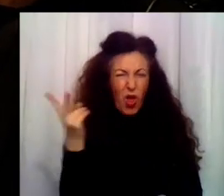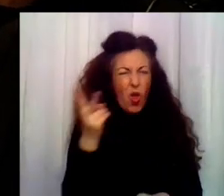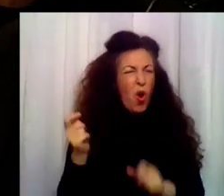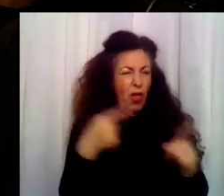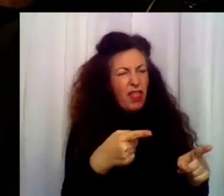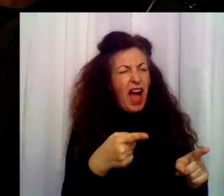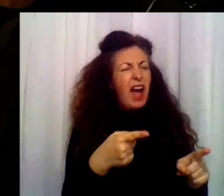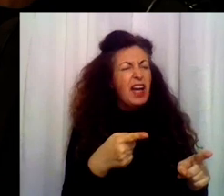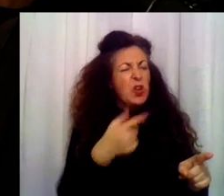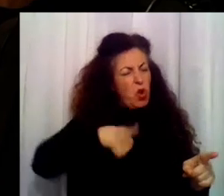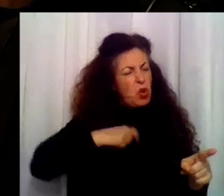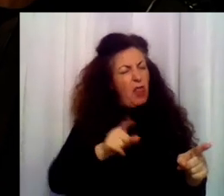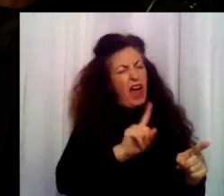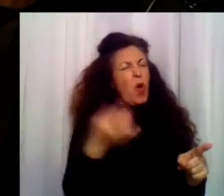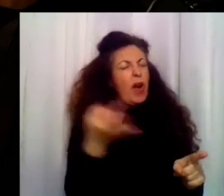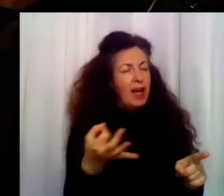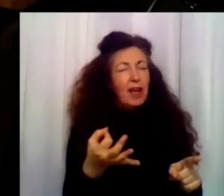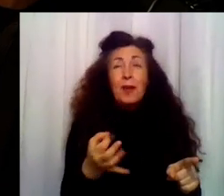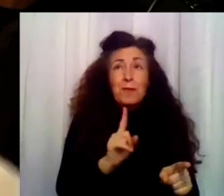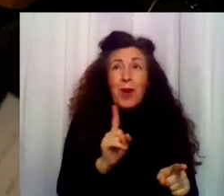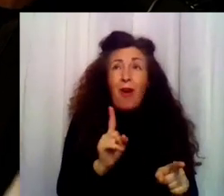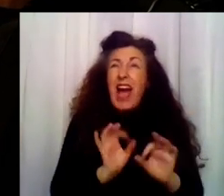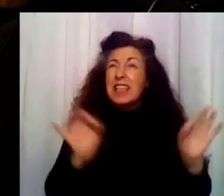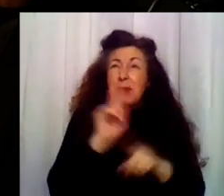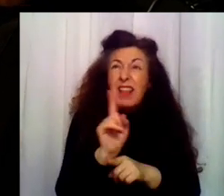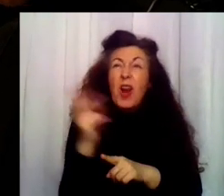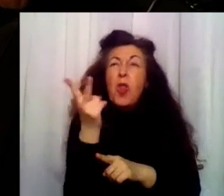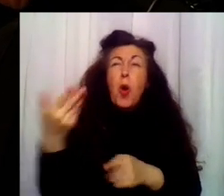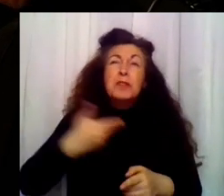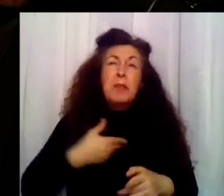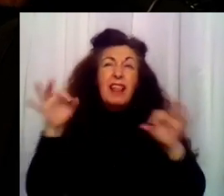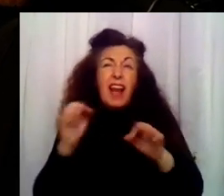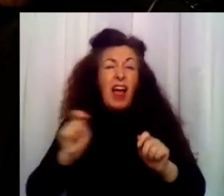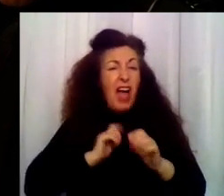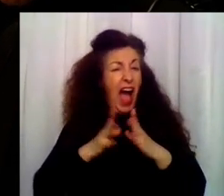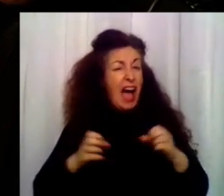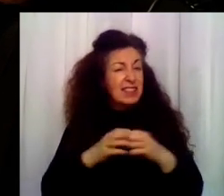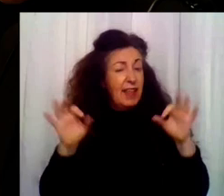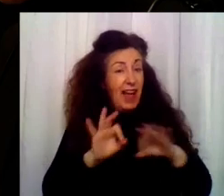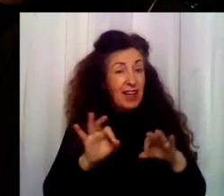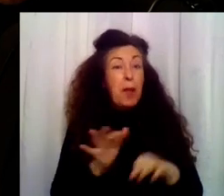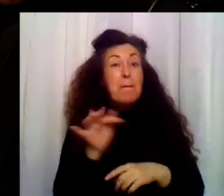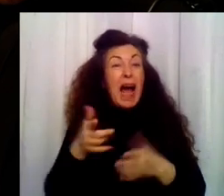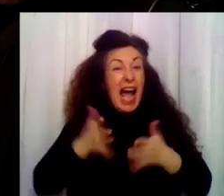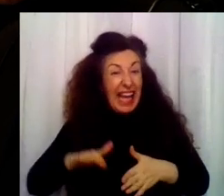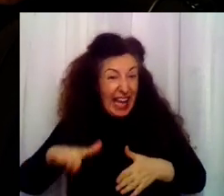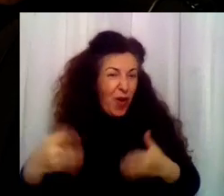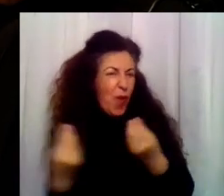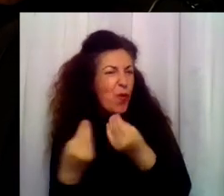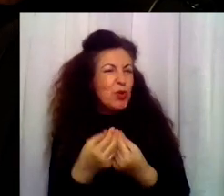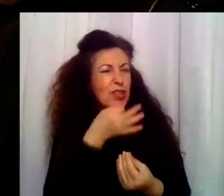Lo que me han pedido no me creaba ansiedad. Ansiedad. Y el niño... Me gusta pasar las tardes con él. En casa.